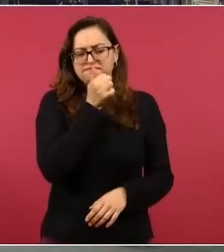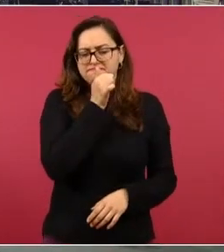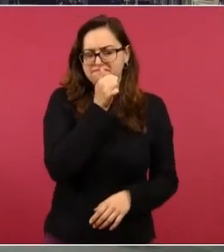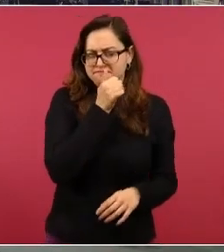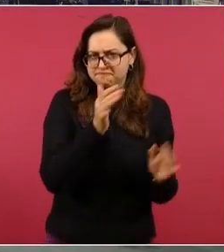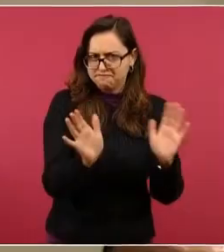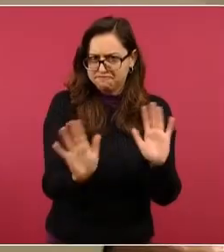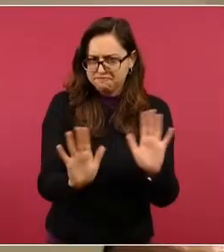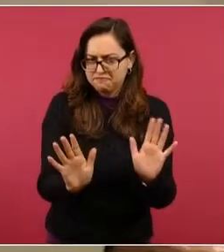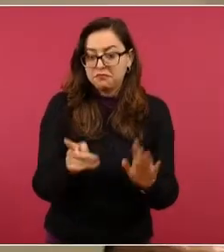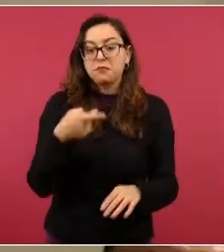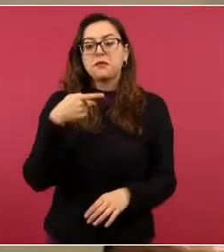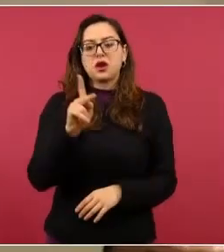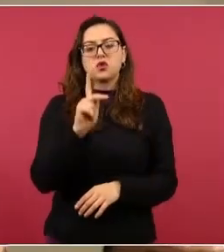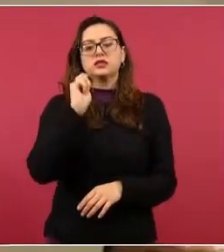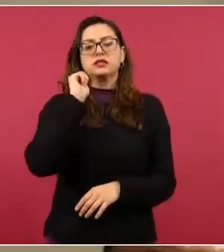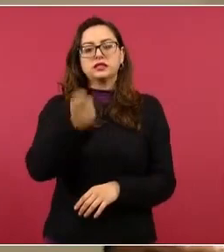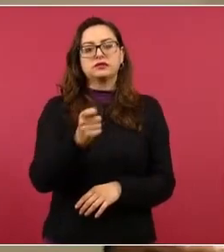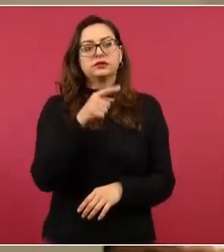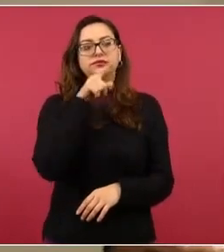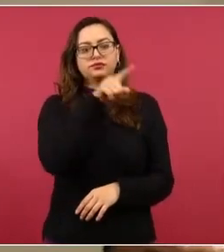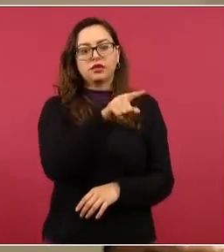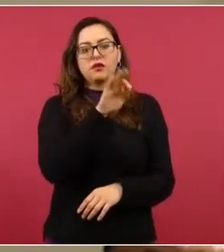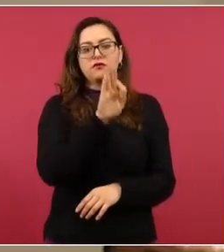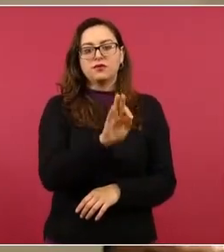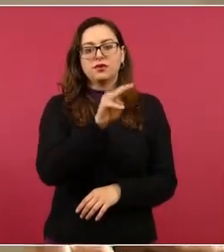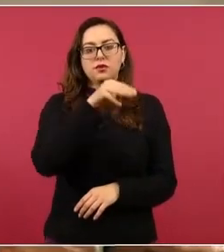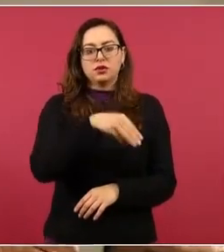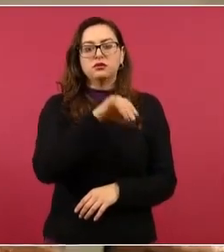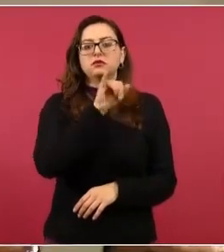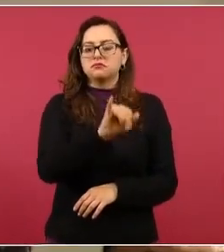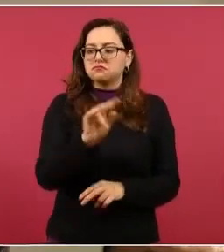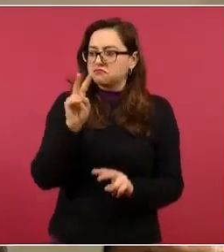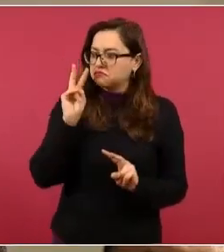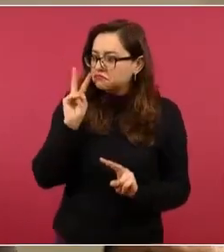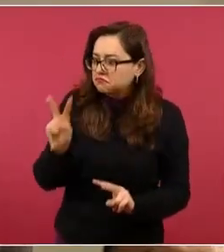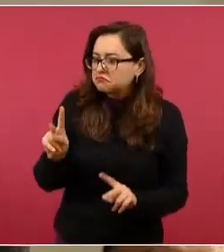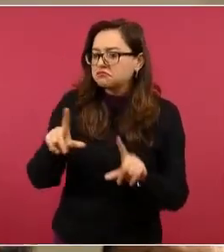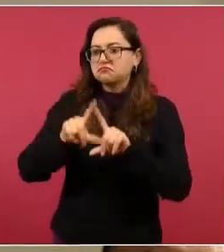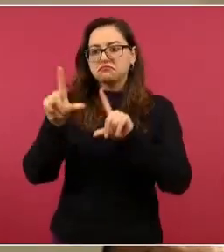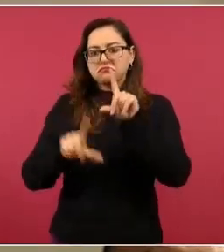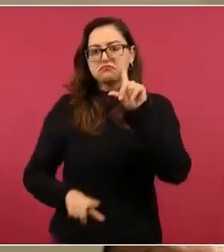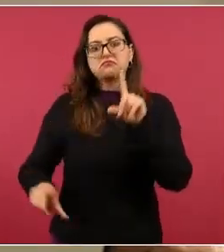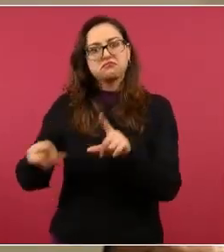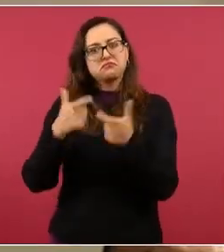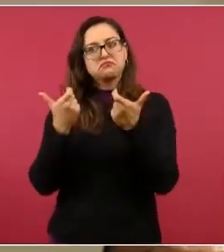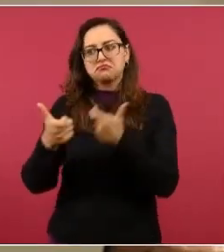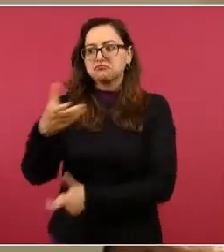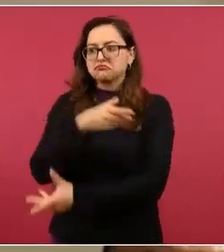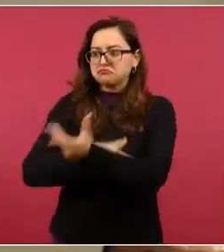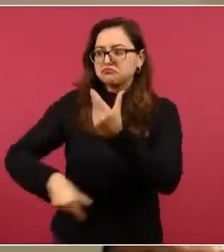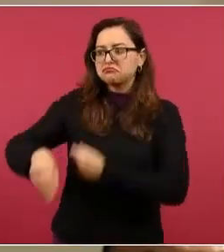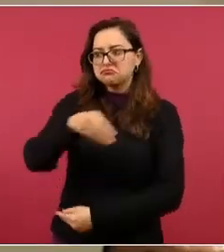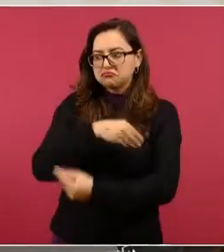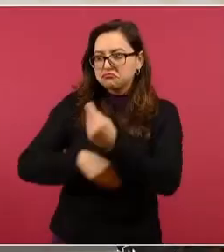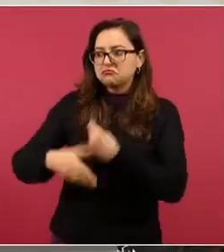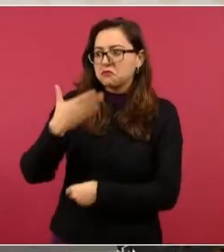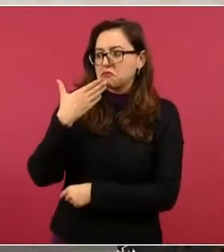manejando la economía. Y lo que le quisiera preguntar, si se puede,